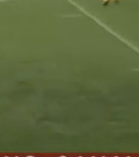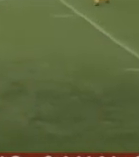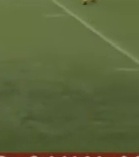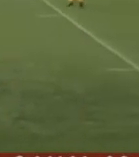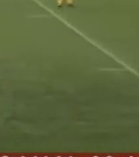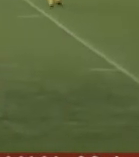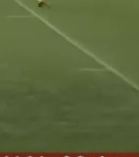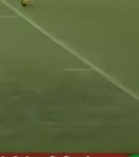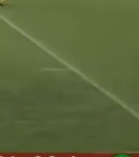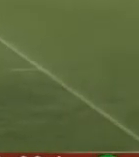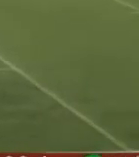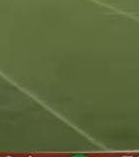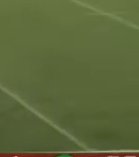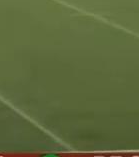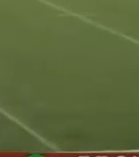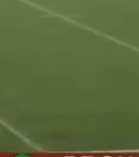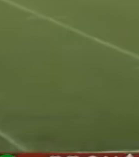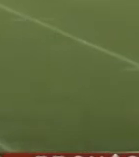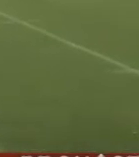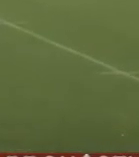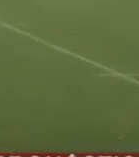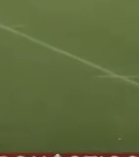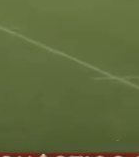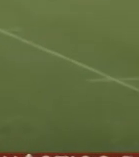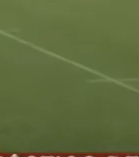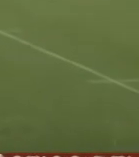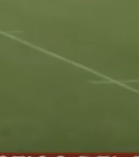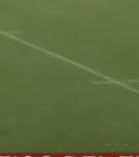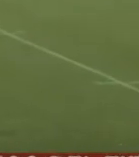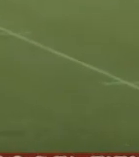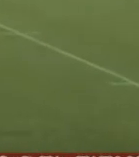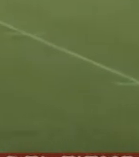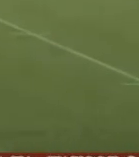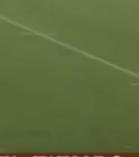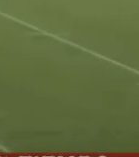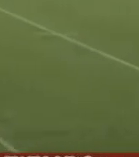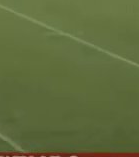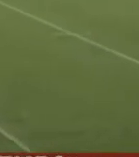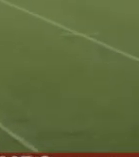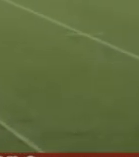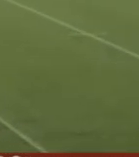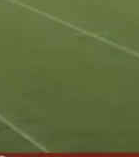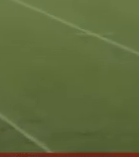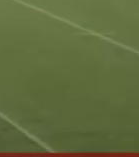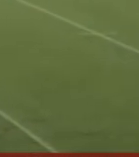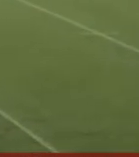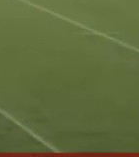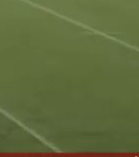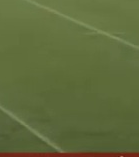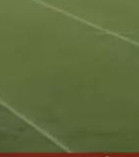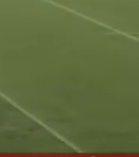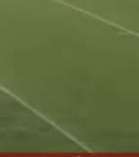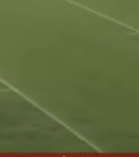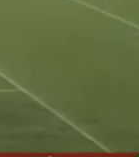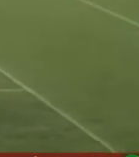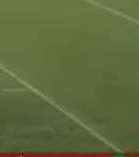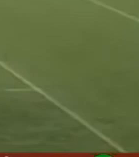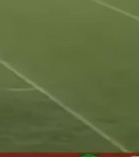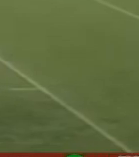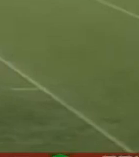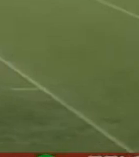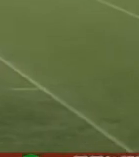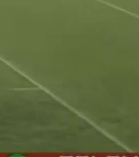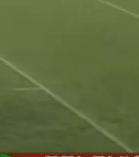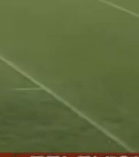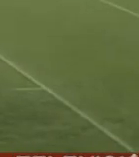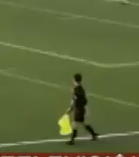seguidores una nueva forma de entretenimiento sin mayores ambiciones que cumplir su deseo de ser dueño de un equipo de fútbol